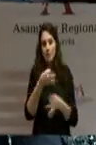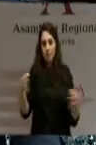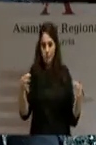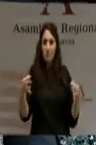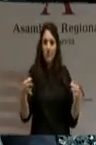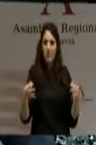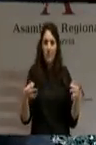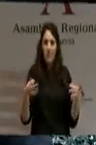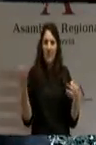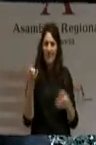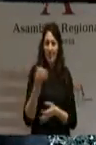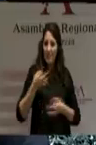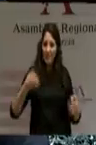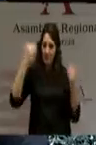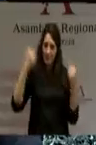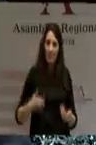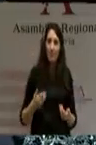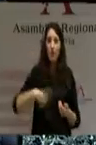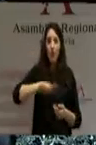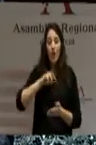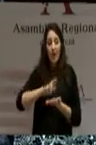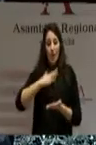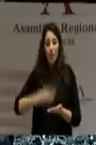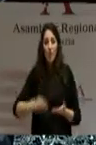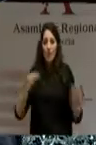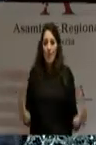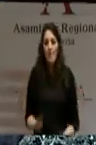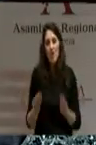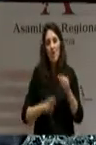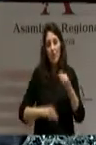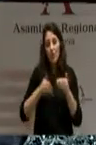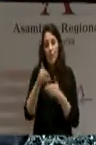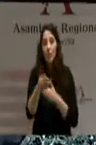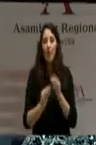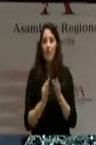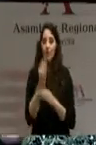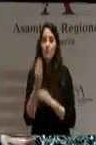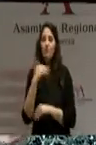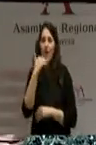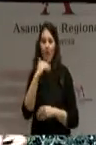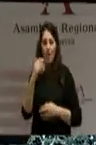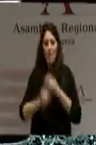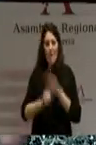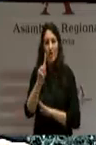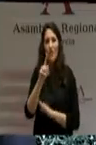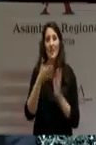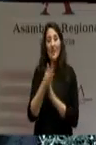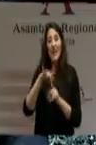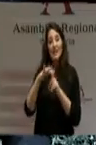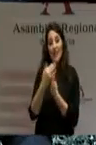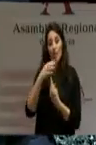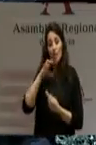una región próspera y garantizar el estado del bienestar, que sea sostenible también